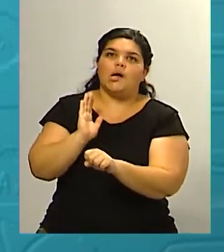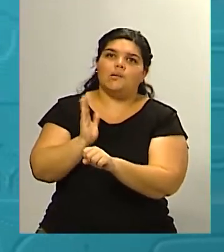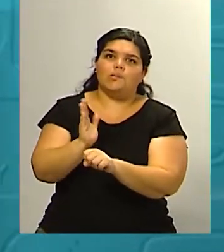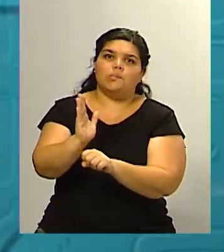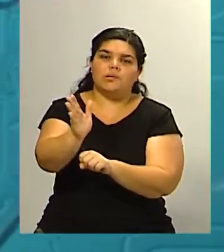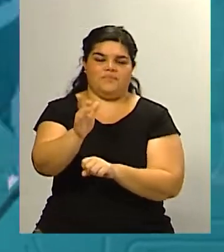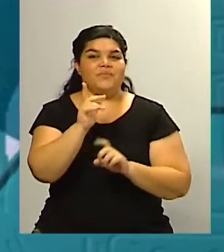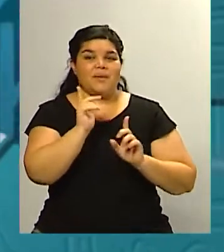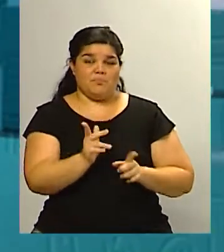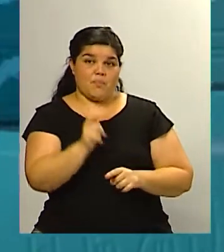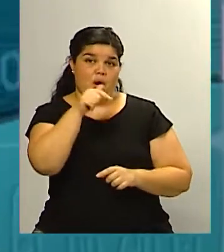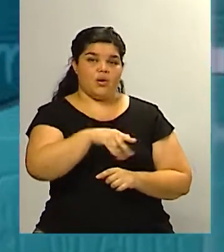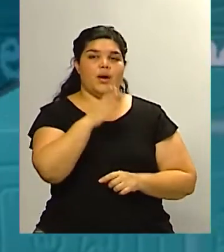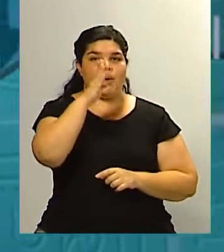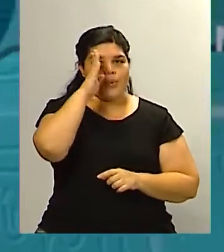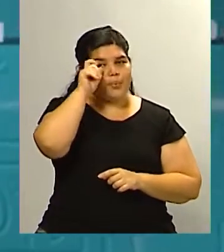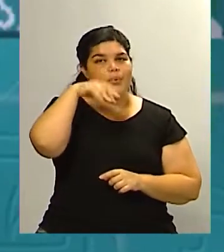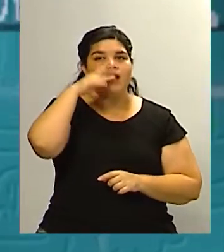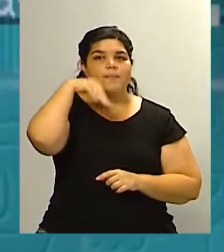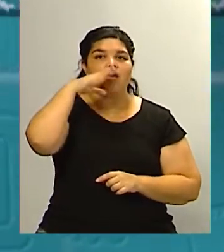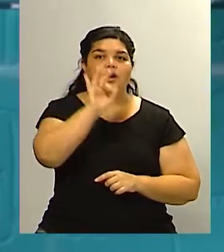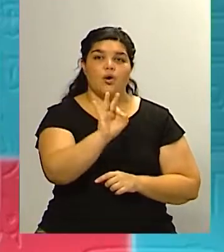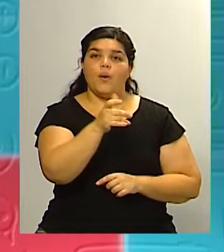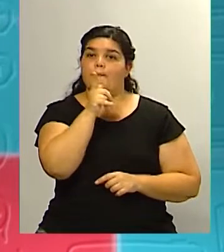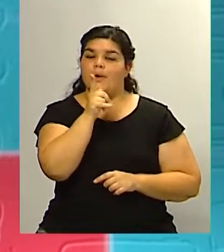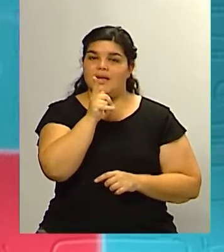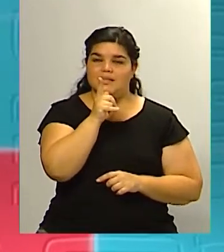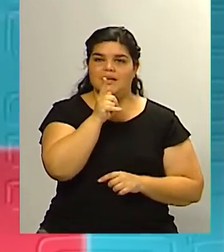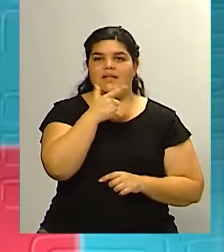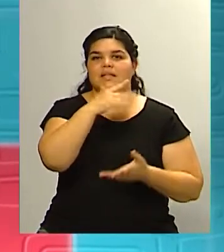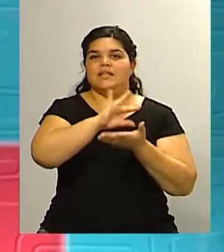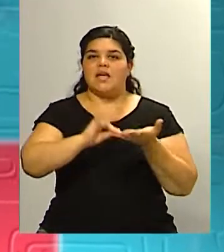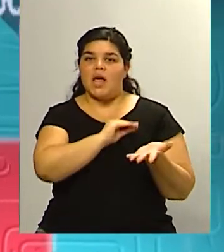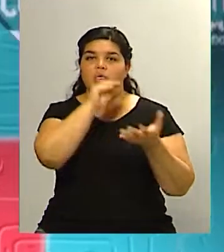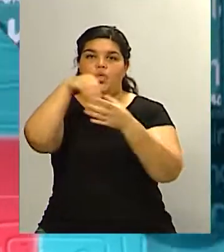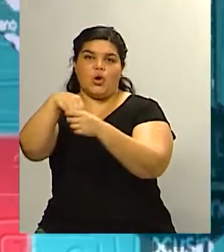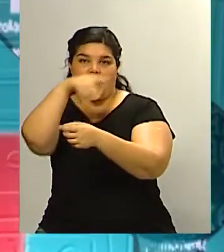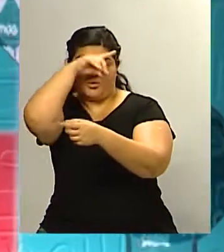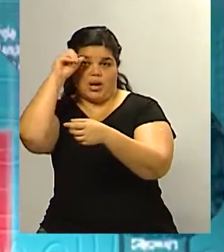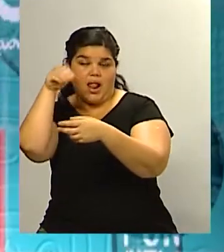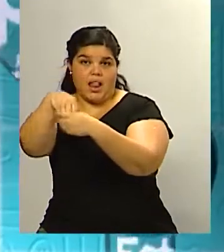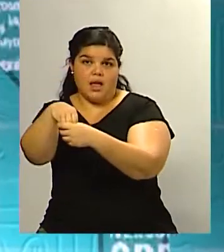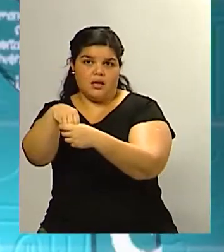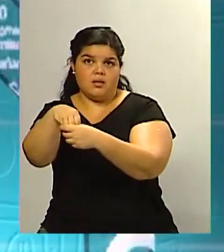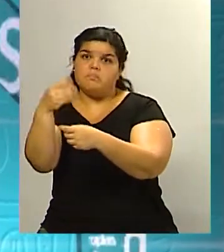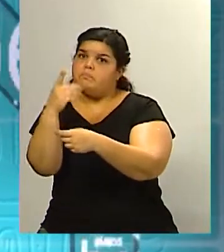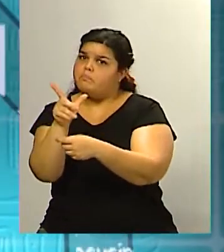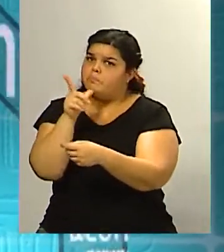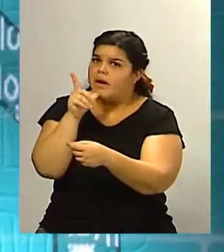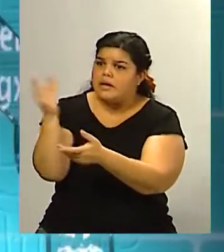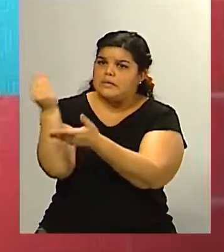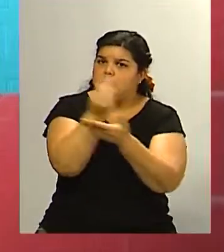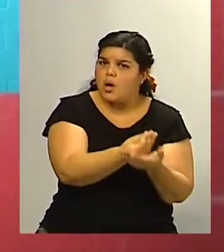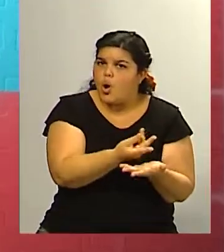legislador nacional pero también se hablaba de la posibilidad de que Alejandro Bermejo empezara nuevamente a caminar muy fuerte la provincia de